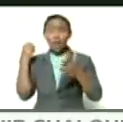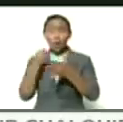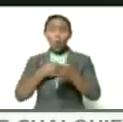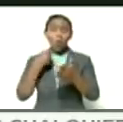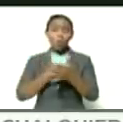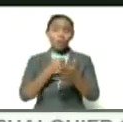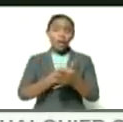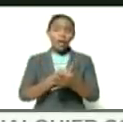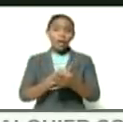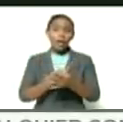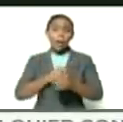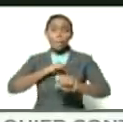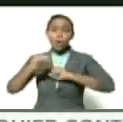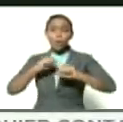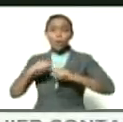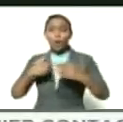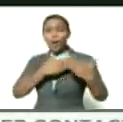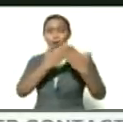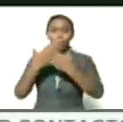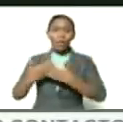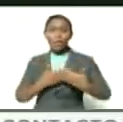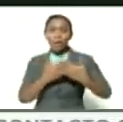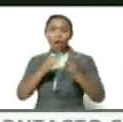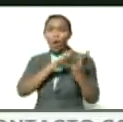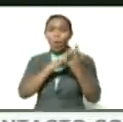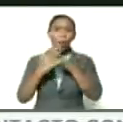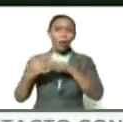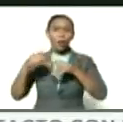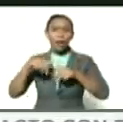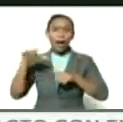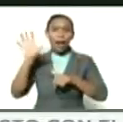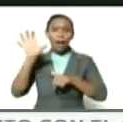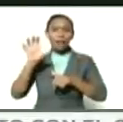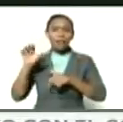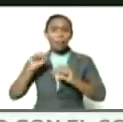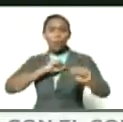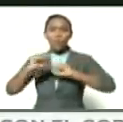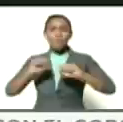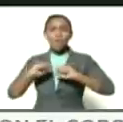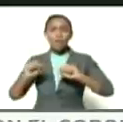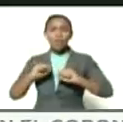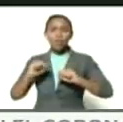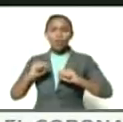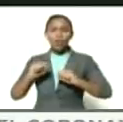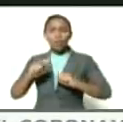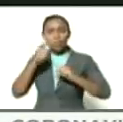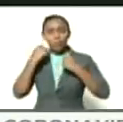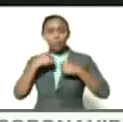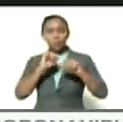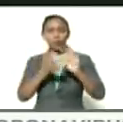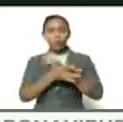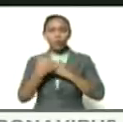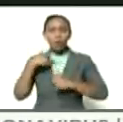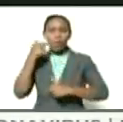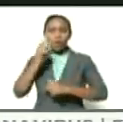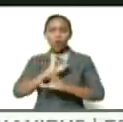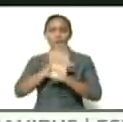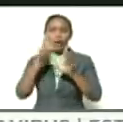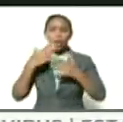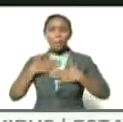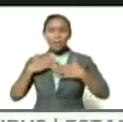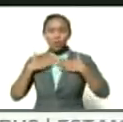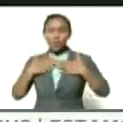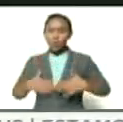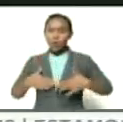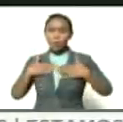en el movimiento estudiantil en los barrios de Caracas en el movimiento sindical lo digo con toda la convicción de mi cuerpo